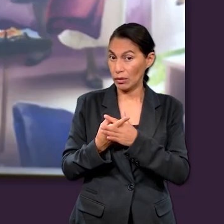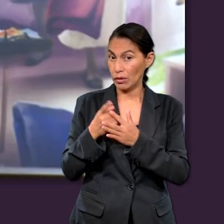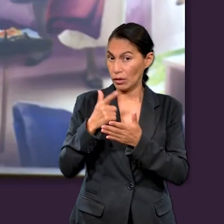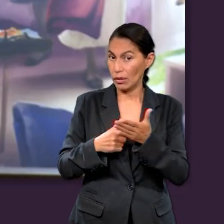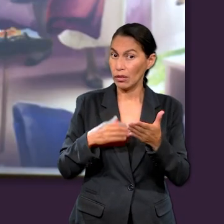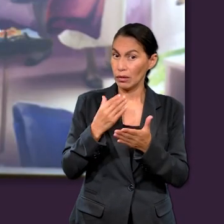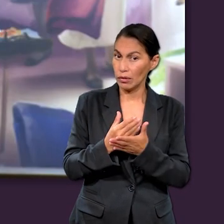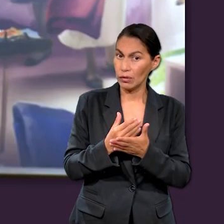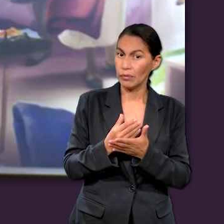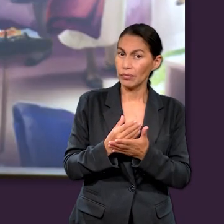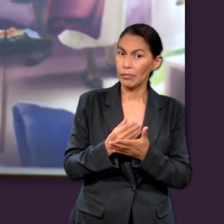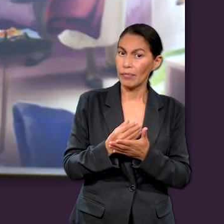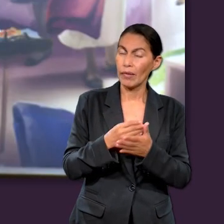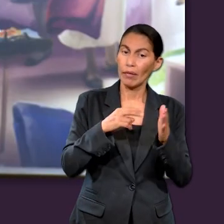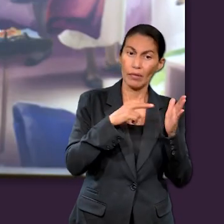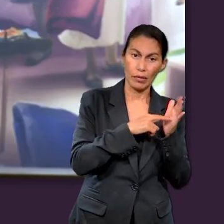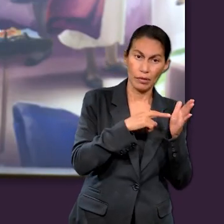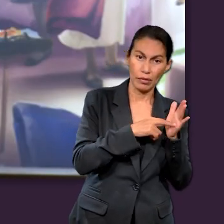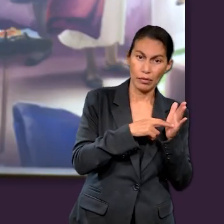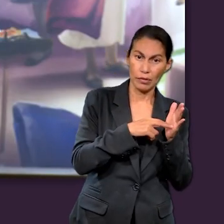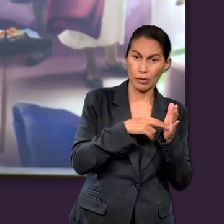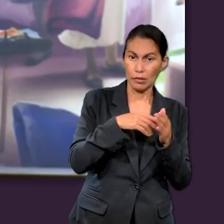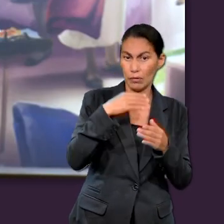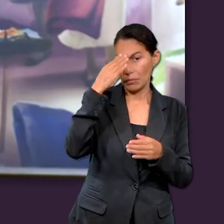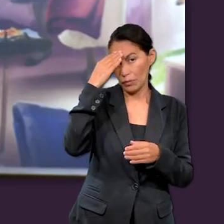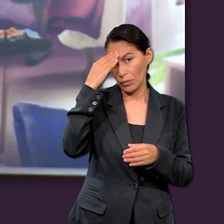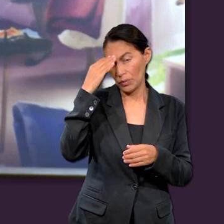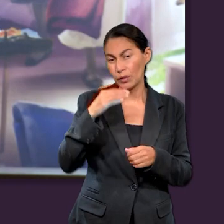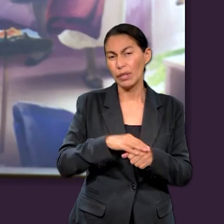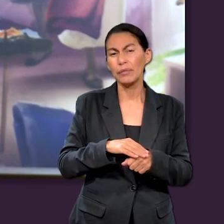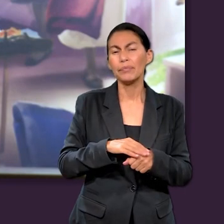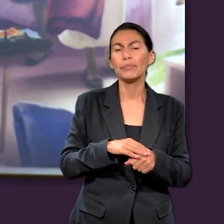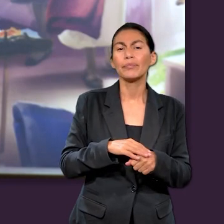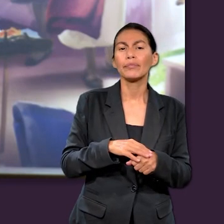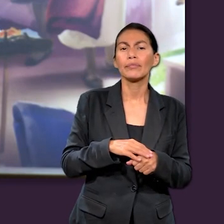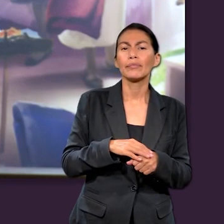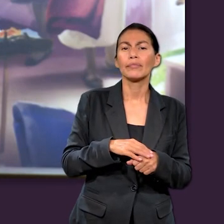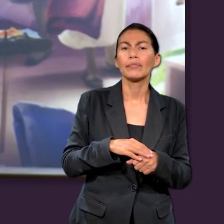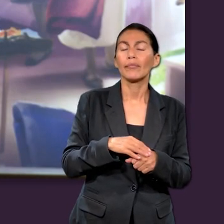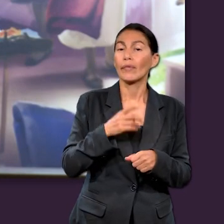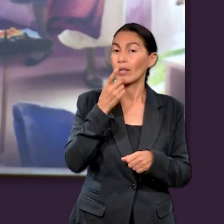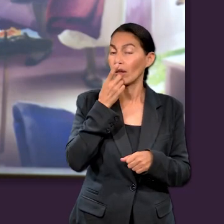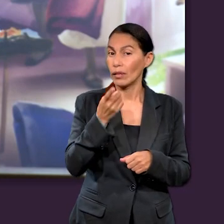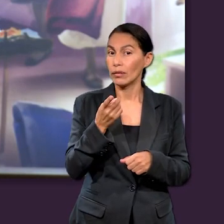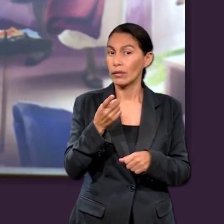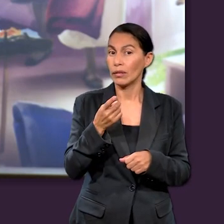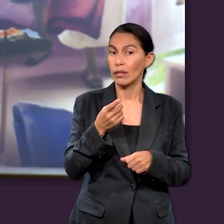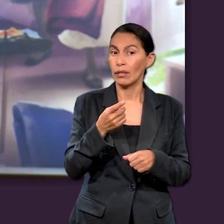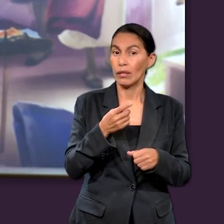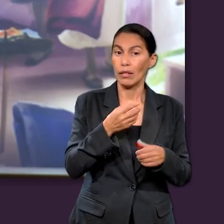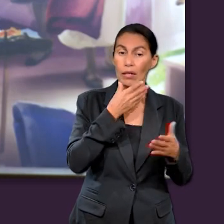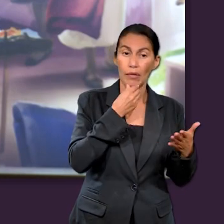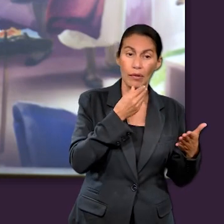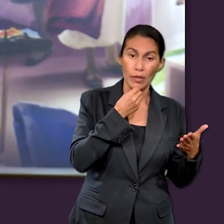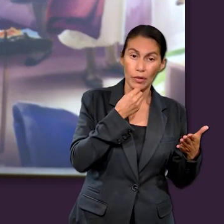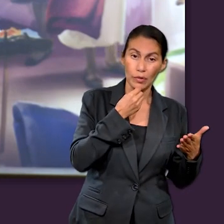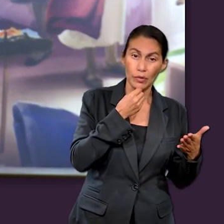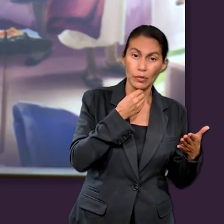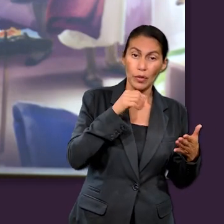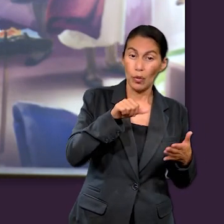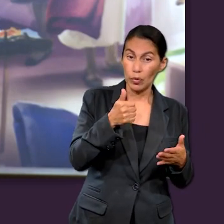comenzamos el repaso de la lección y era con el versículo para memorizar de esta semana. Nos decía que